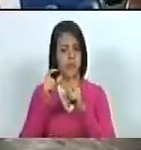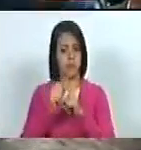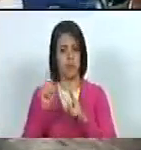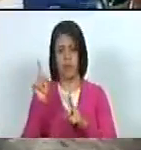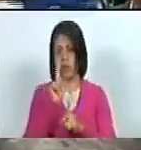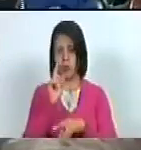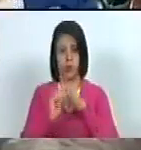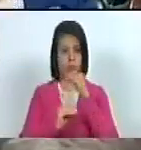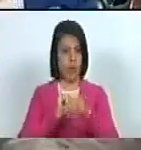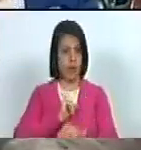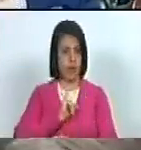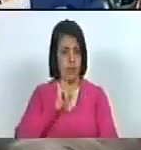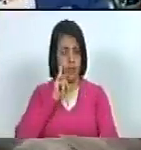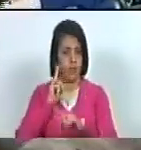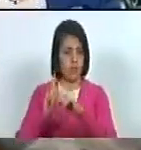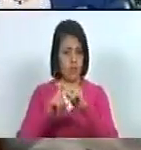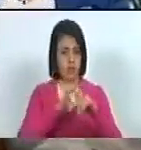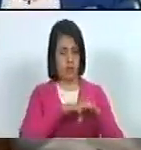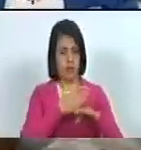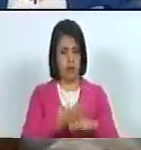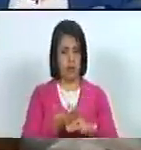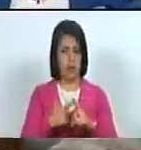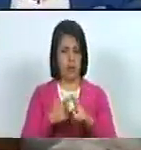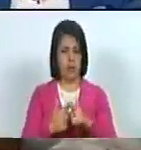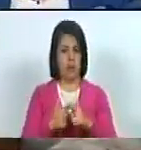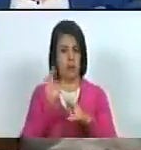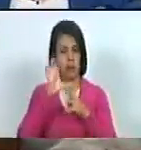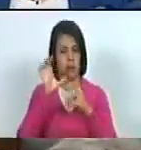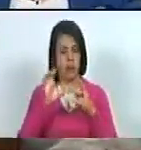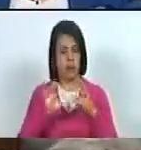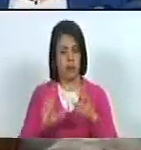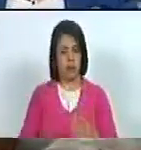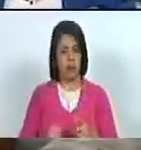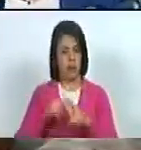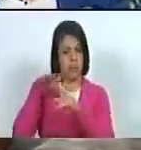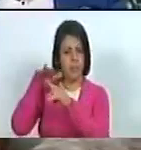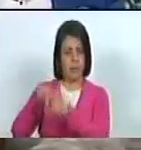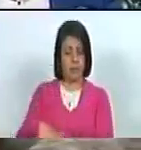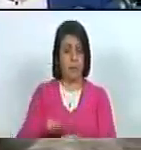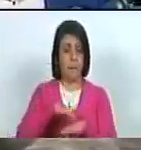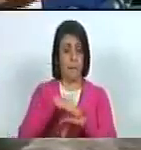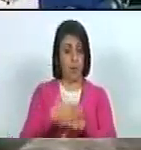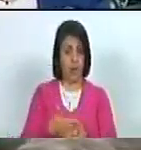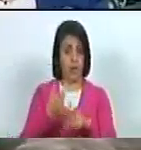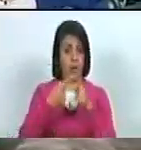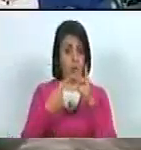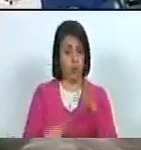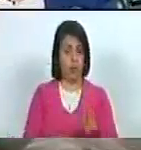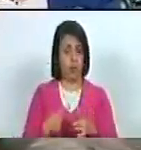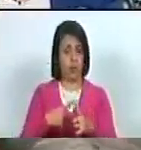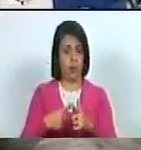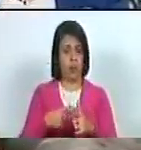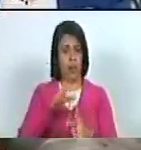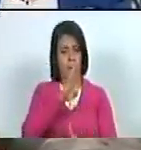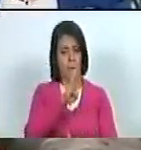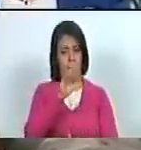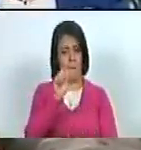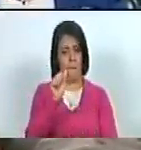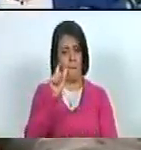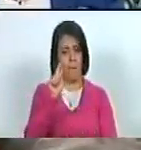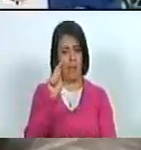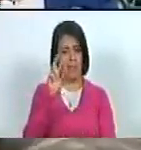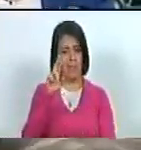no sea identificado como una característica de emigrante. Porque, entre otras cosas, el bastardo no tiene